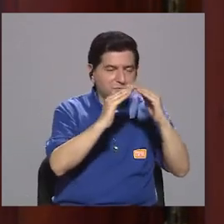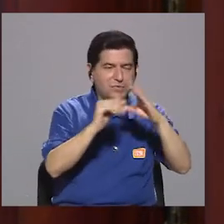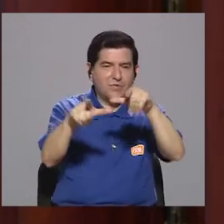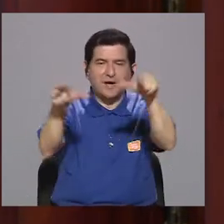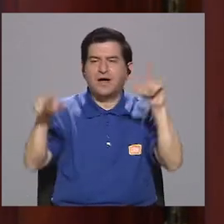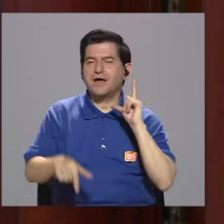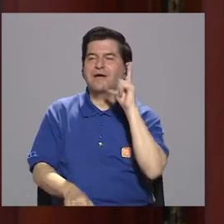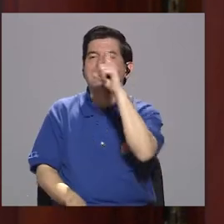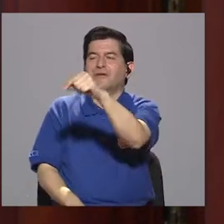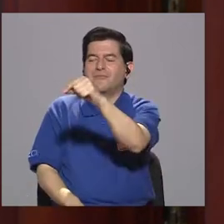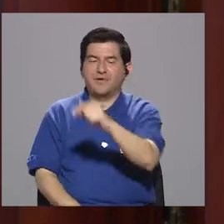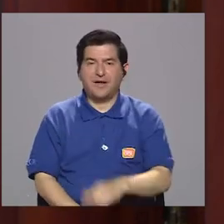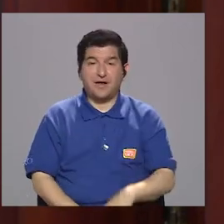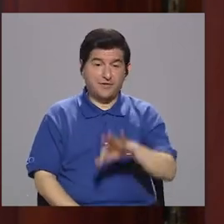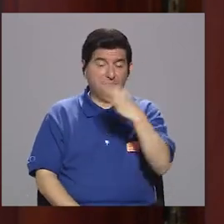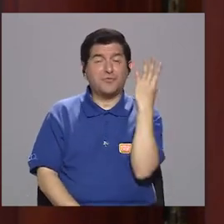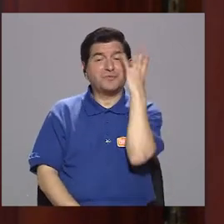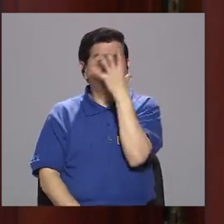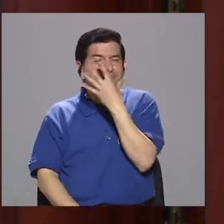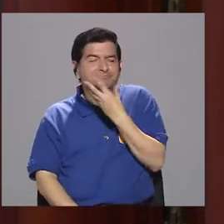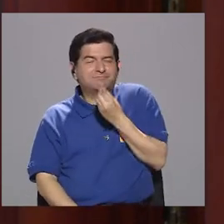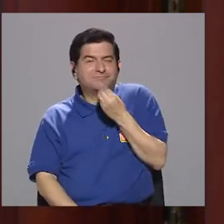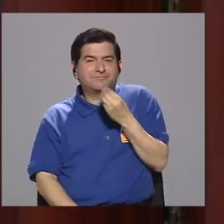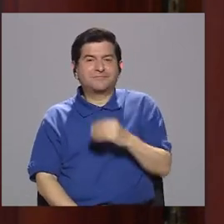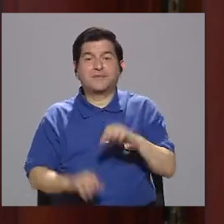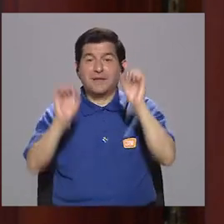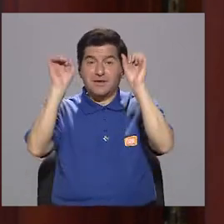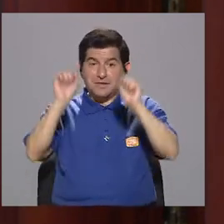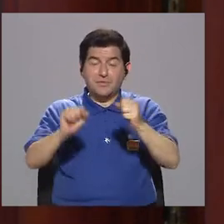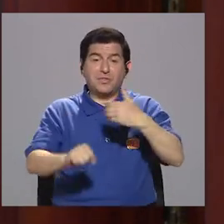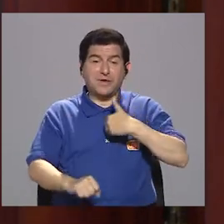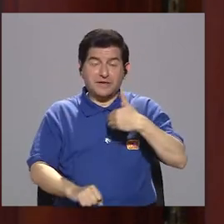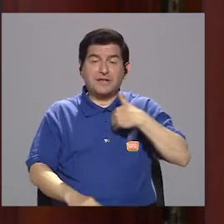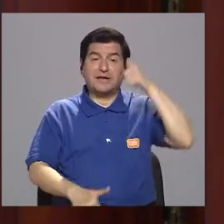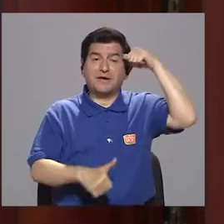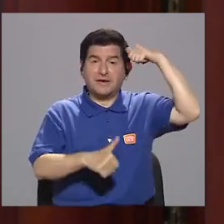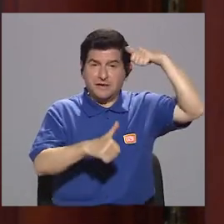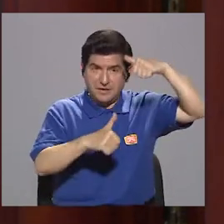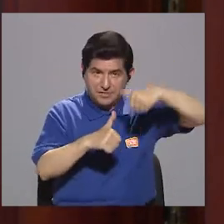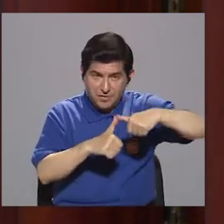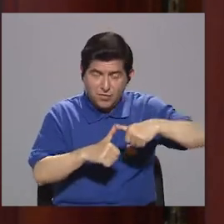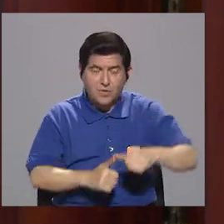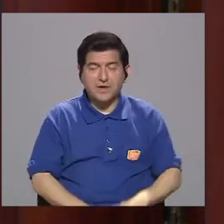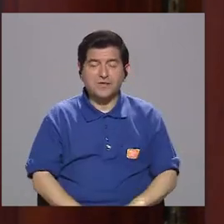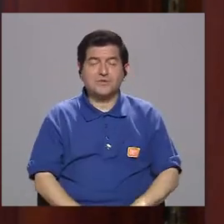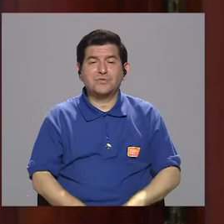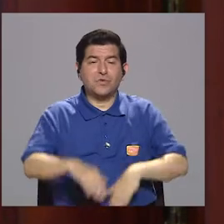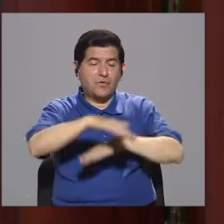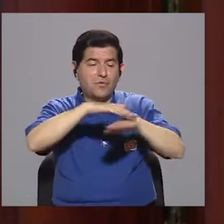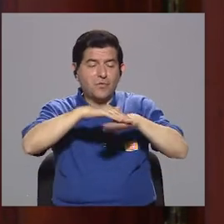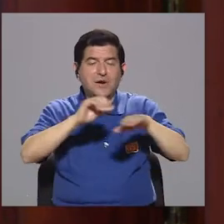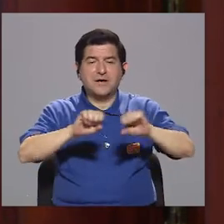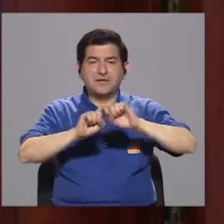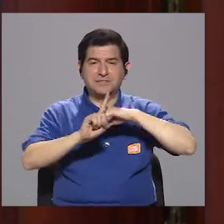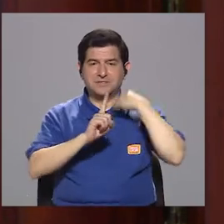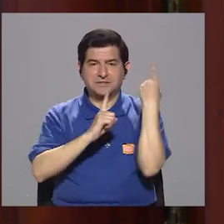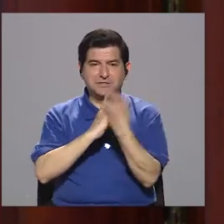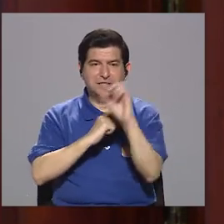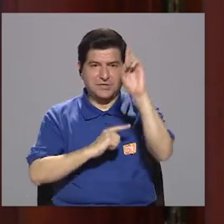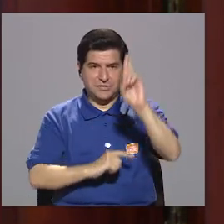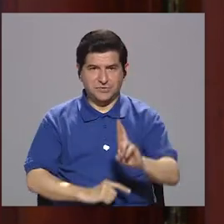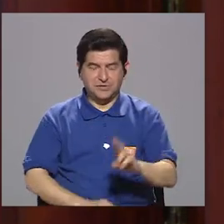con el campo. Es una linda manera de tener presente las raíces de la sociedad costarricense.